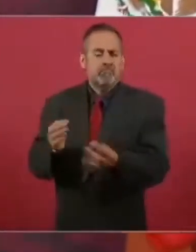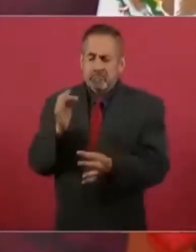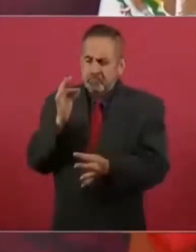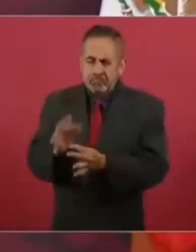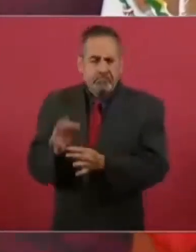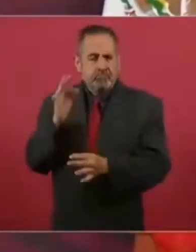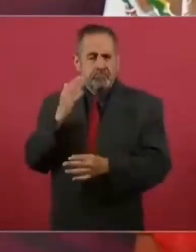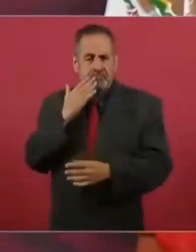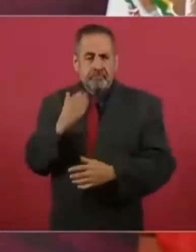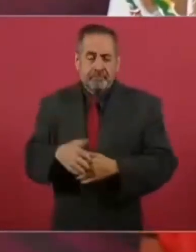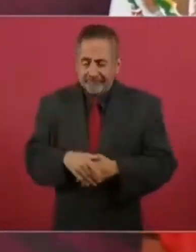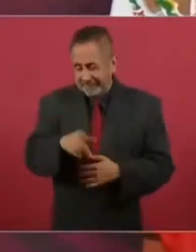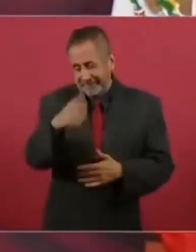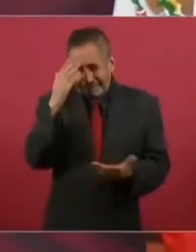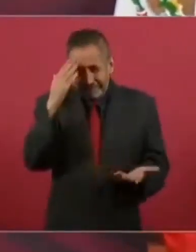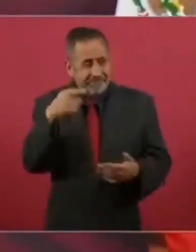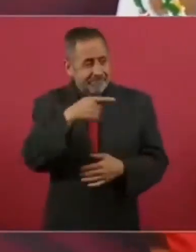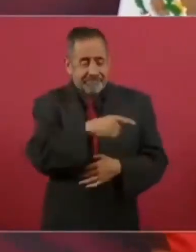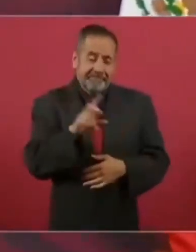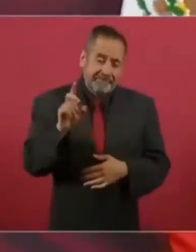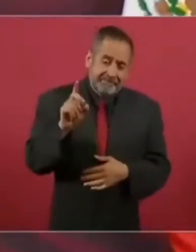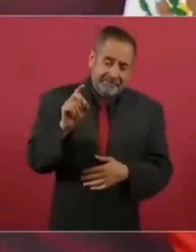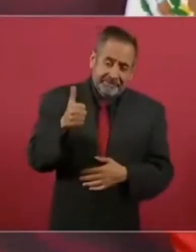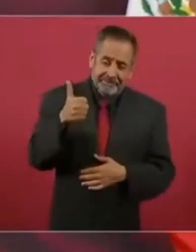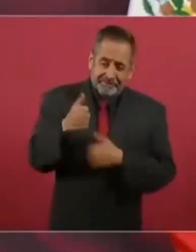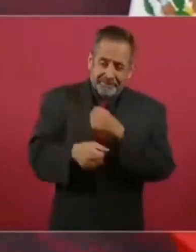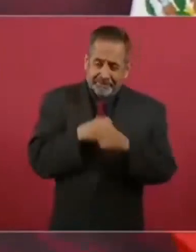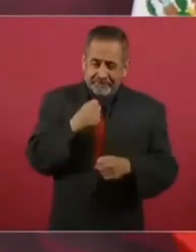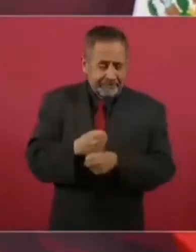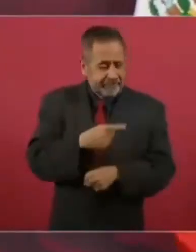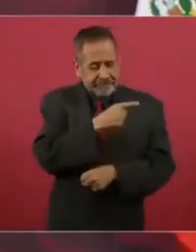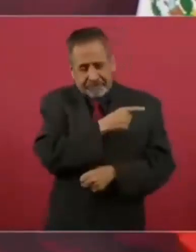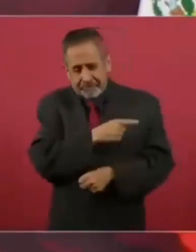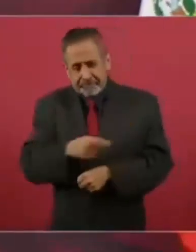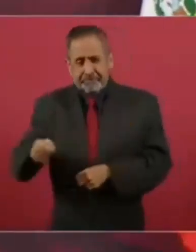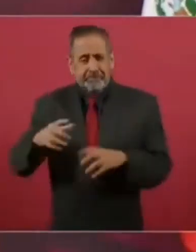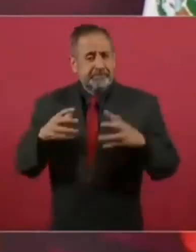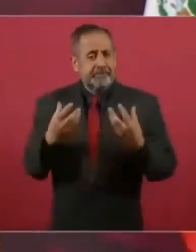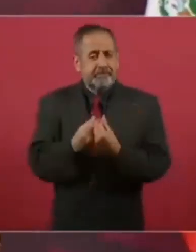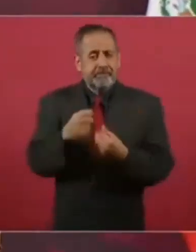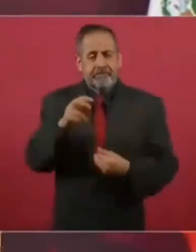Porque sí fueron 36 años. Nada más,